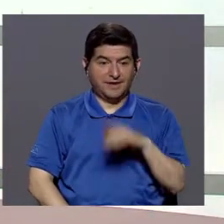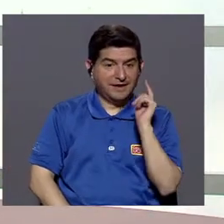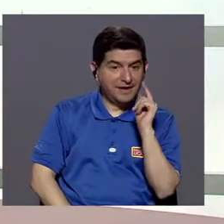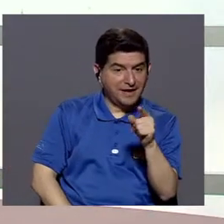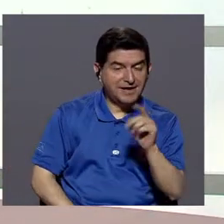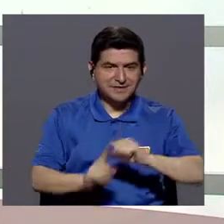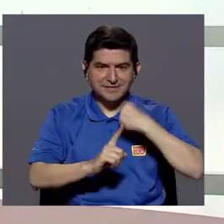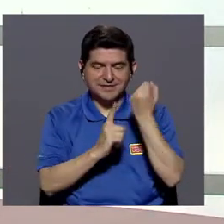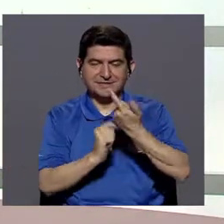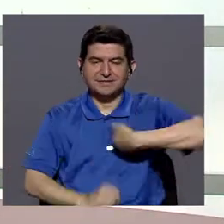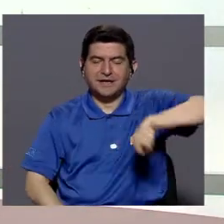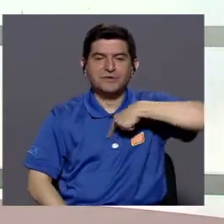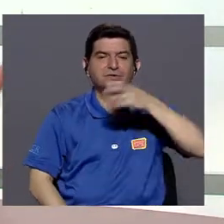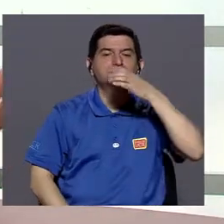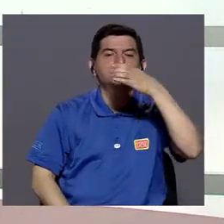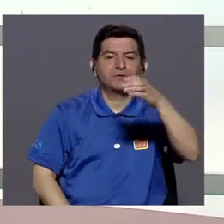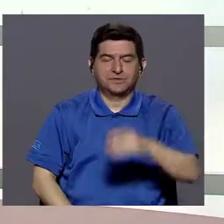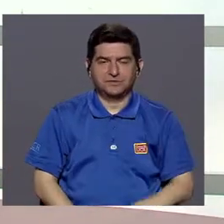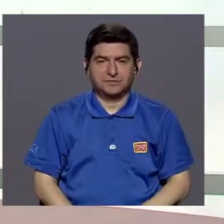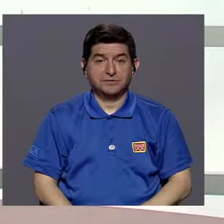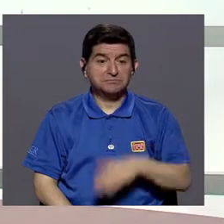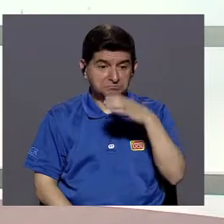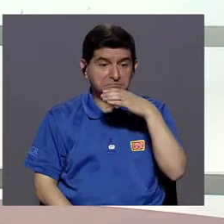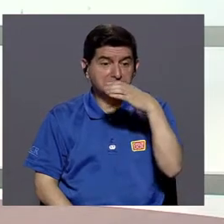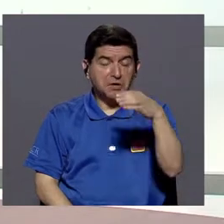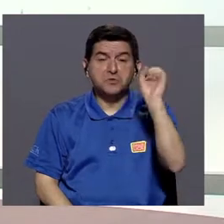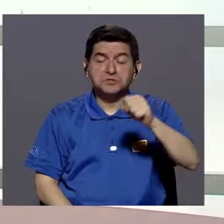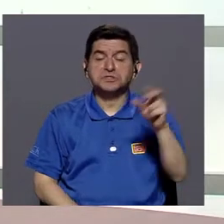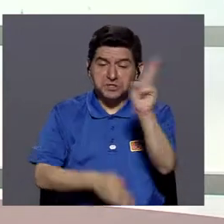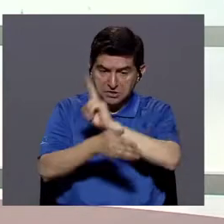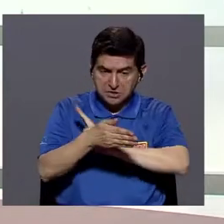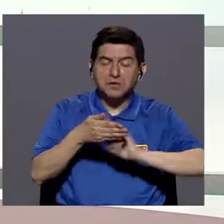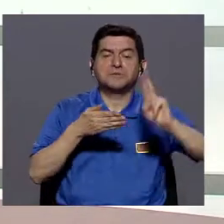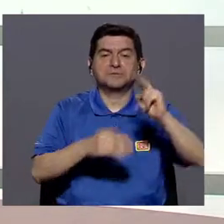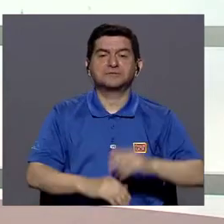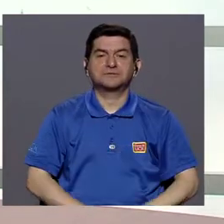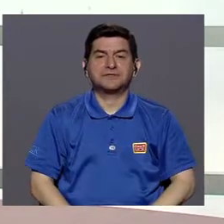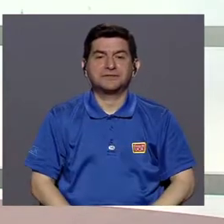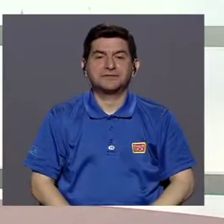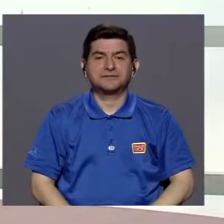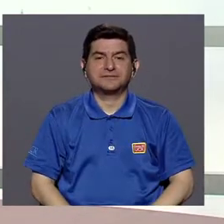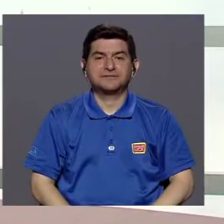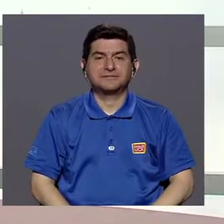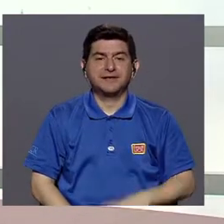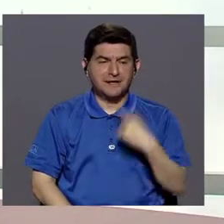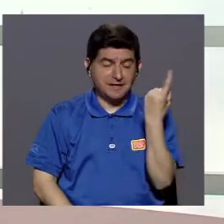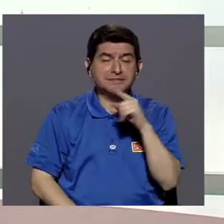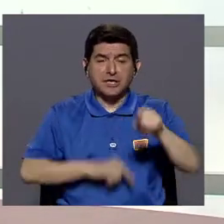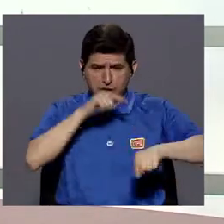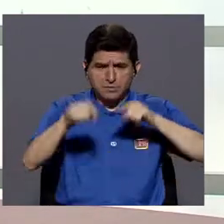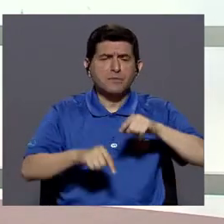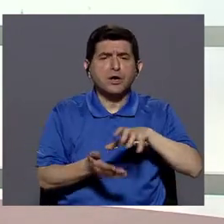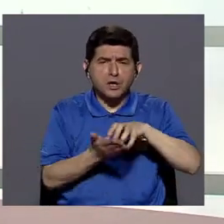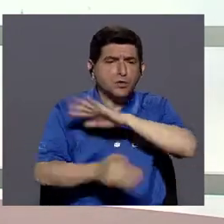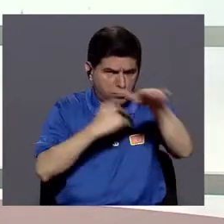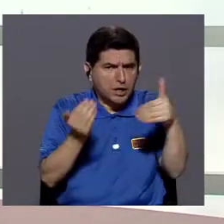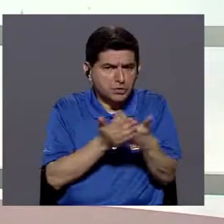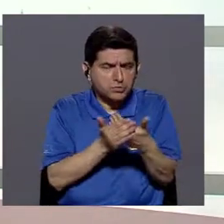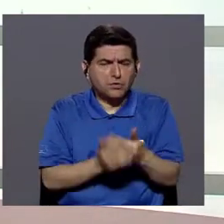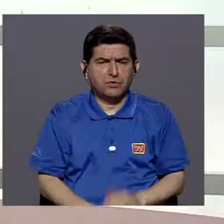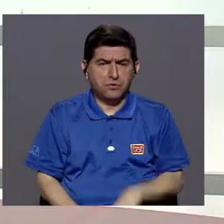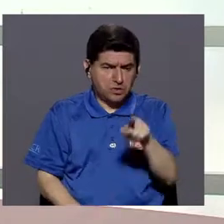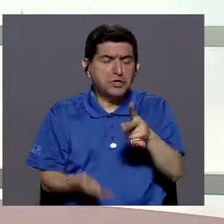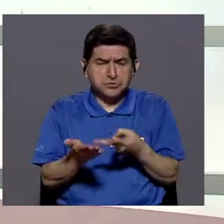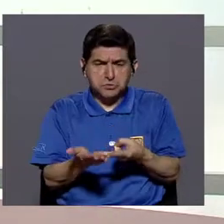una cuestión que nosotros aconsejamos, ¿verdad?, podemos aconsejar como universitarios porque siempre hay que criticarlo y hay que cuestionarlo todo, eso es